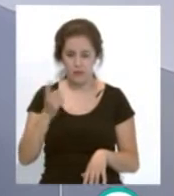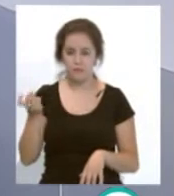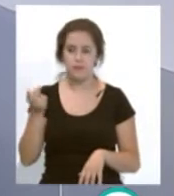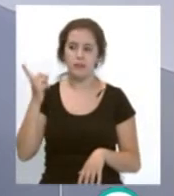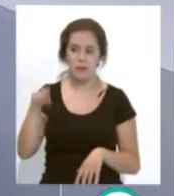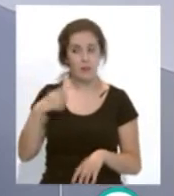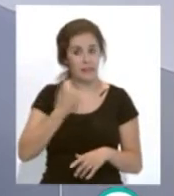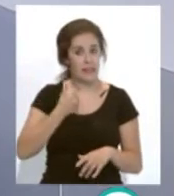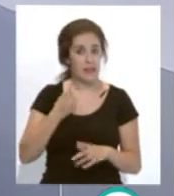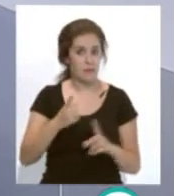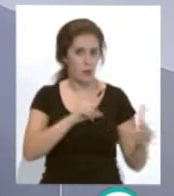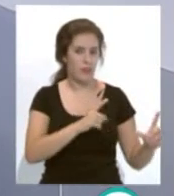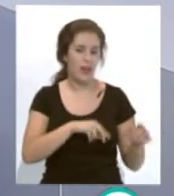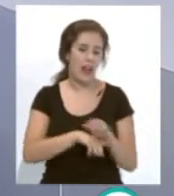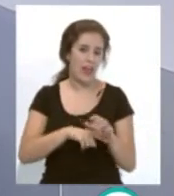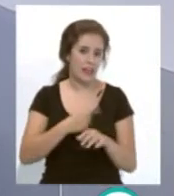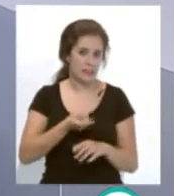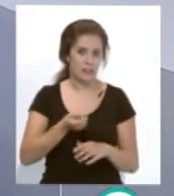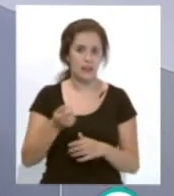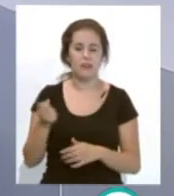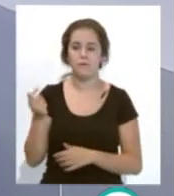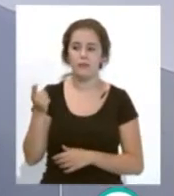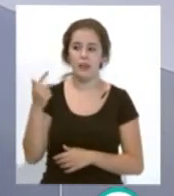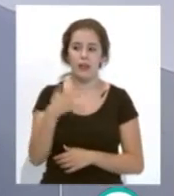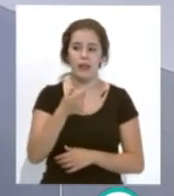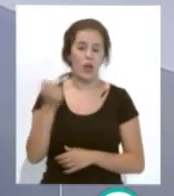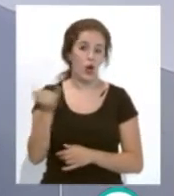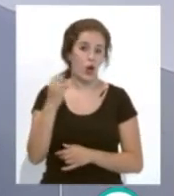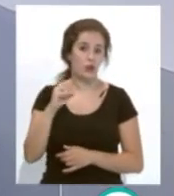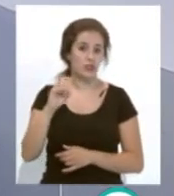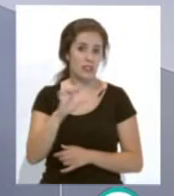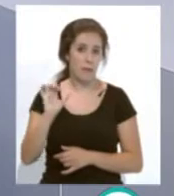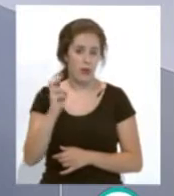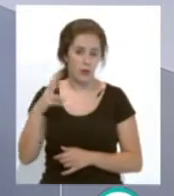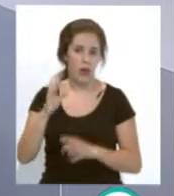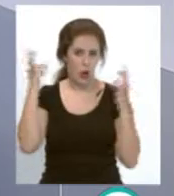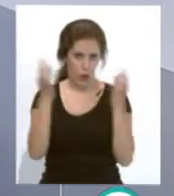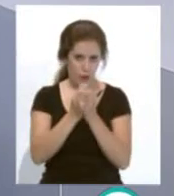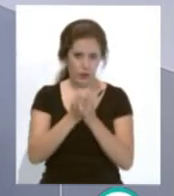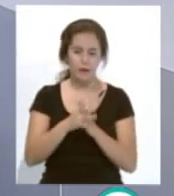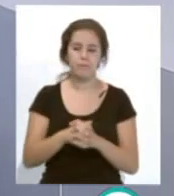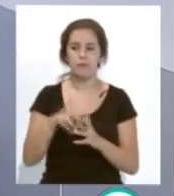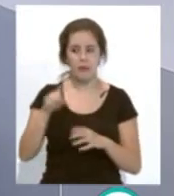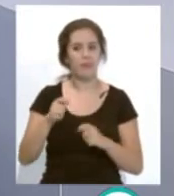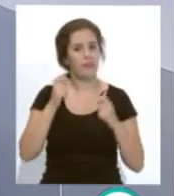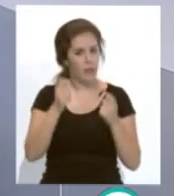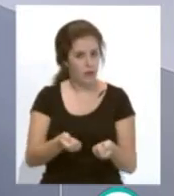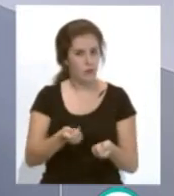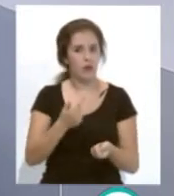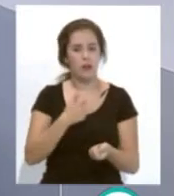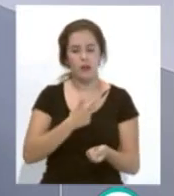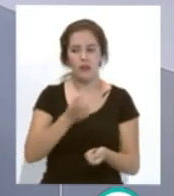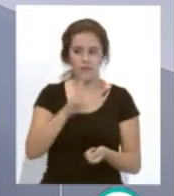referencia del gerente del Viento Río del Chacho, José Manuel Córdoba, ambos también dándole el valor a la